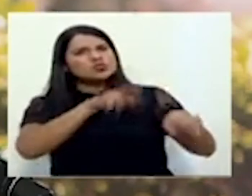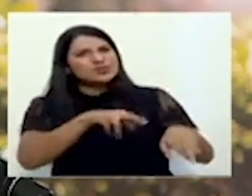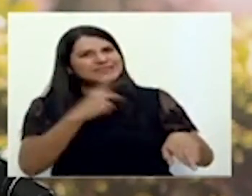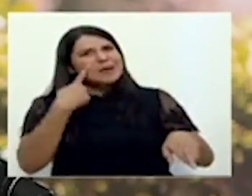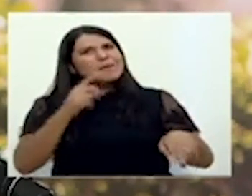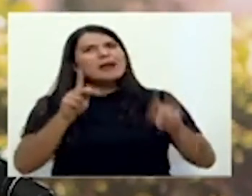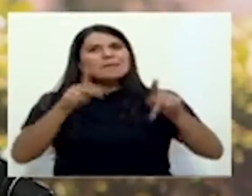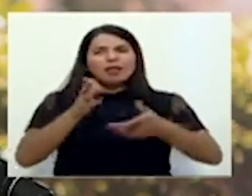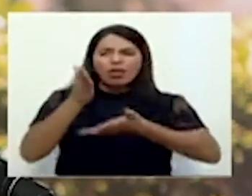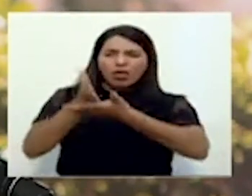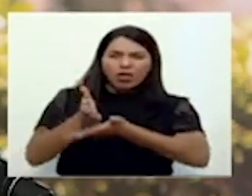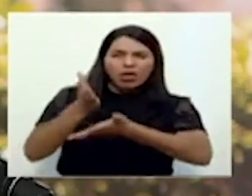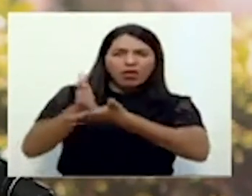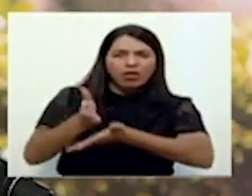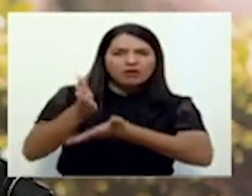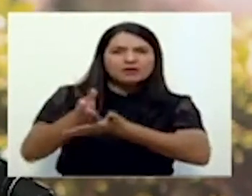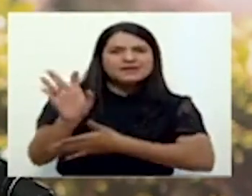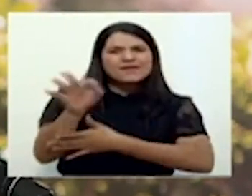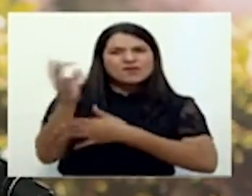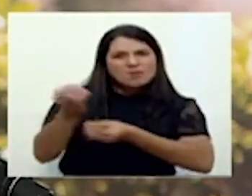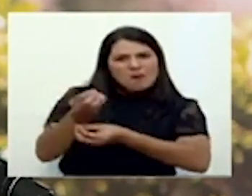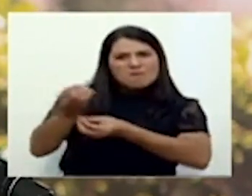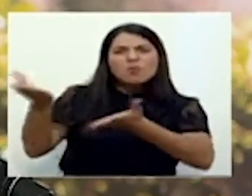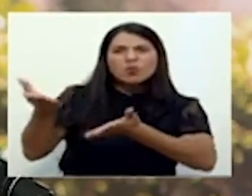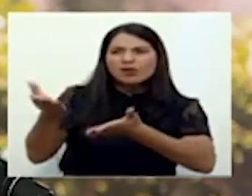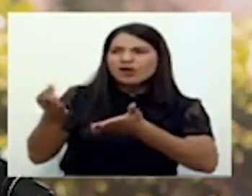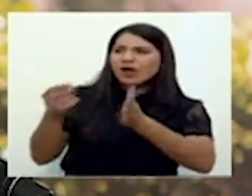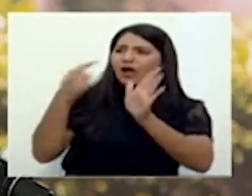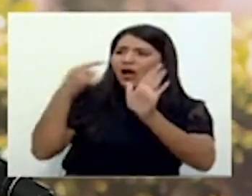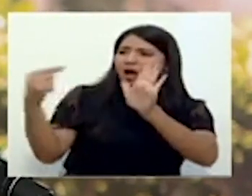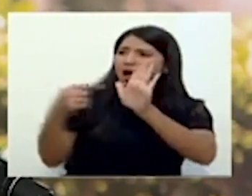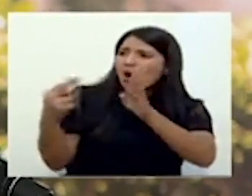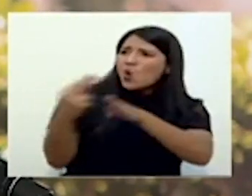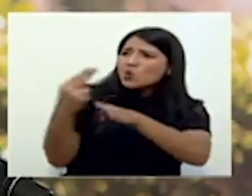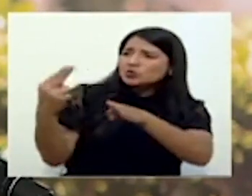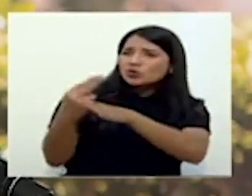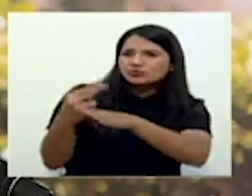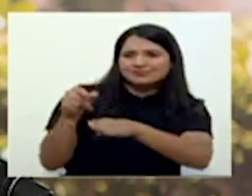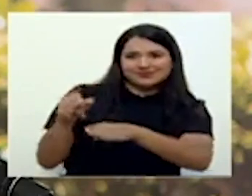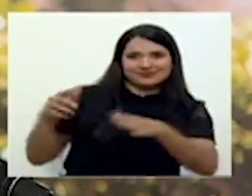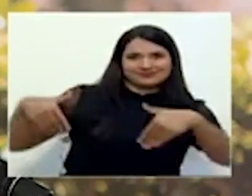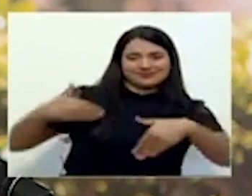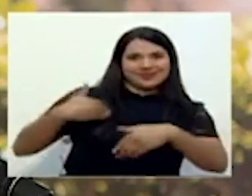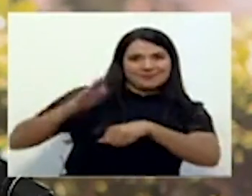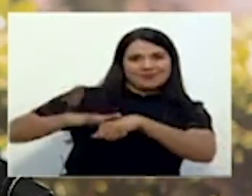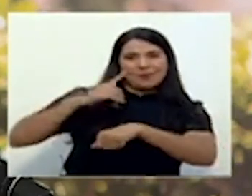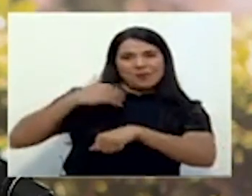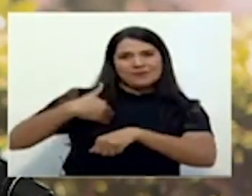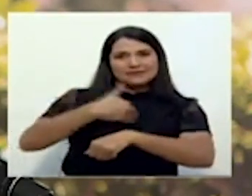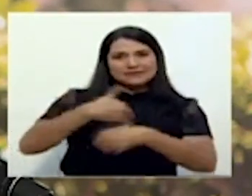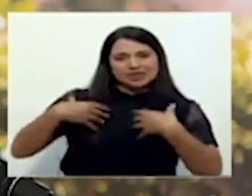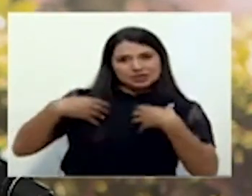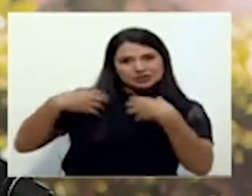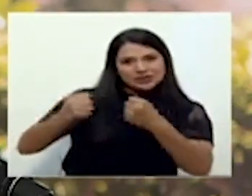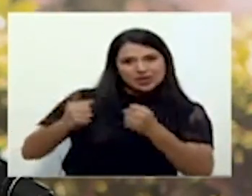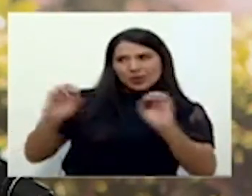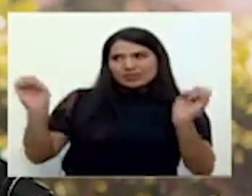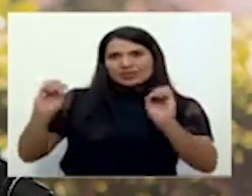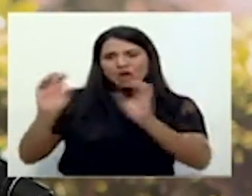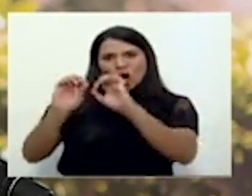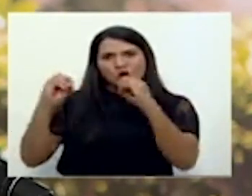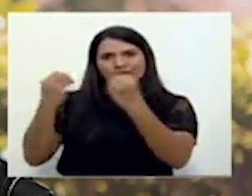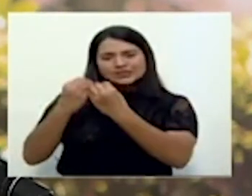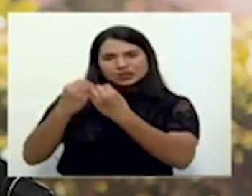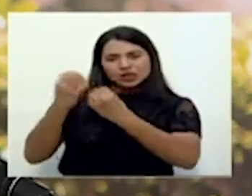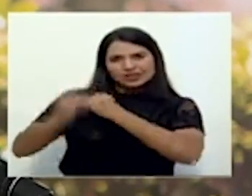esa insistencia pública de ese uso de esos productos no autorizados hasta el momento por salud ni por instancias internacionales?